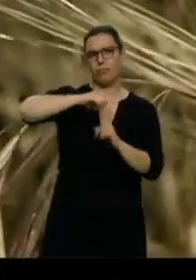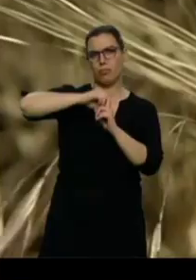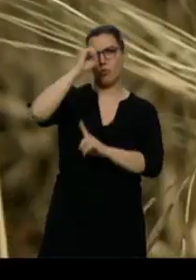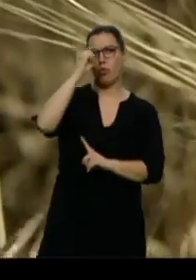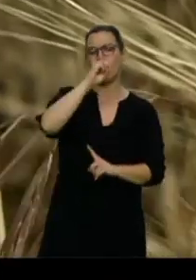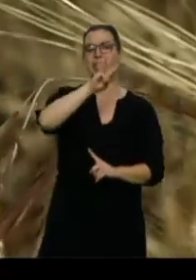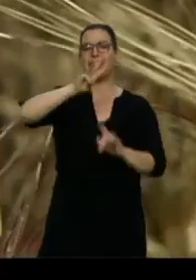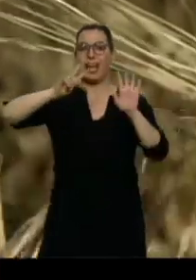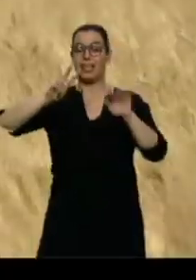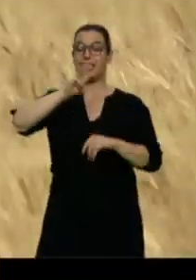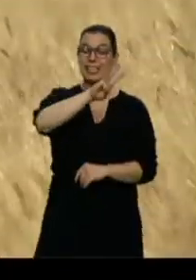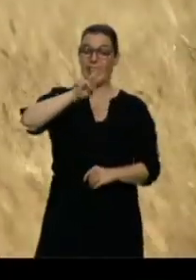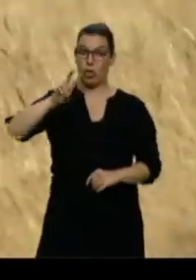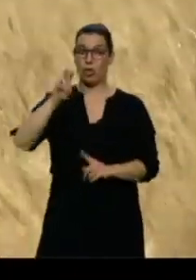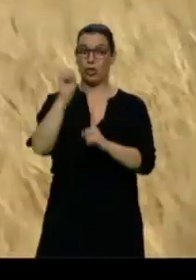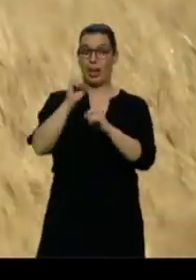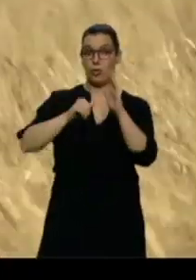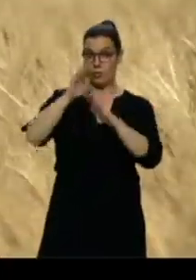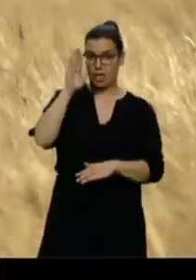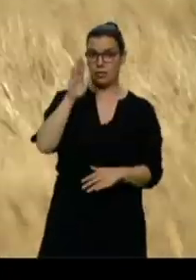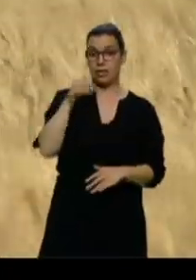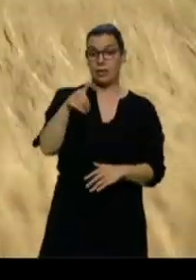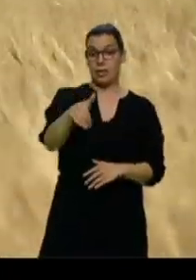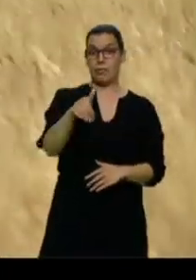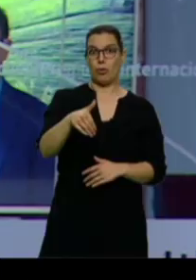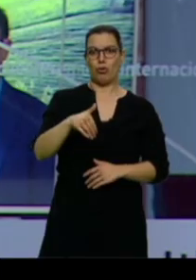grados y muy pronto las primeras cosechadoras.